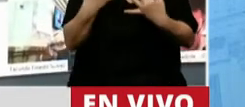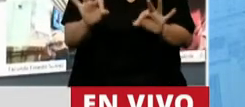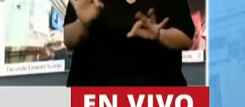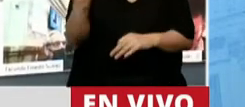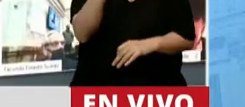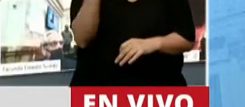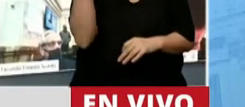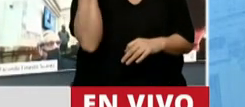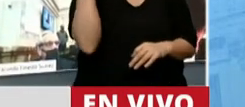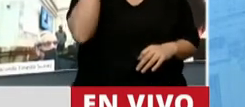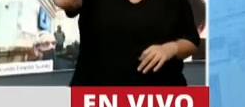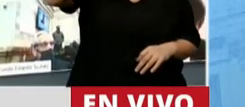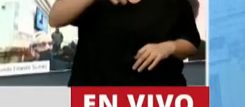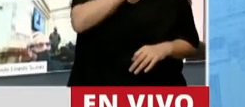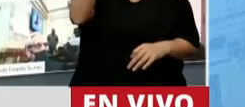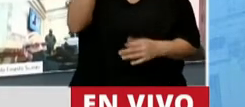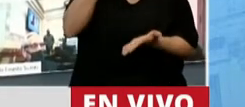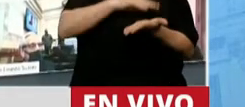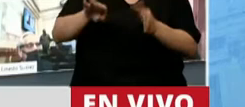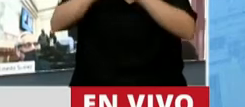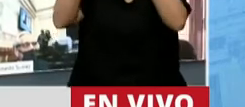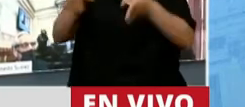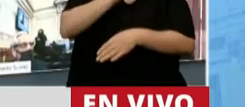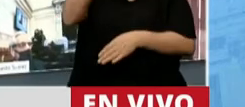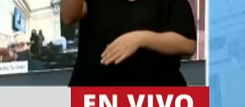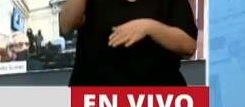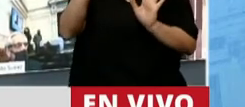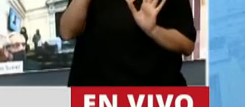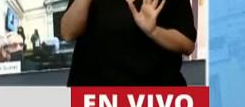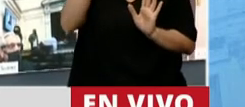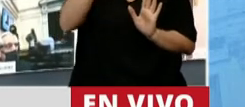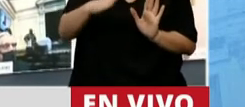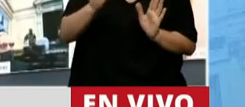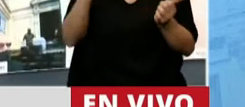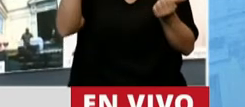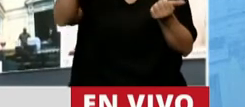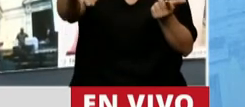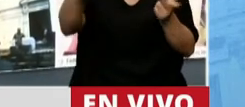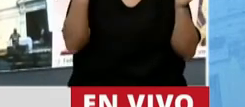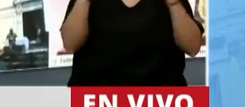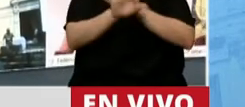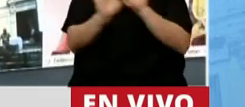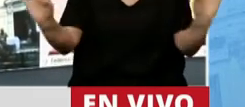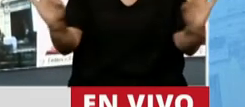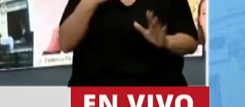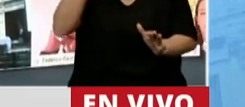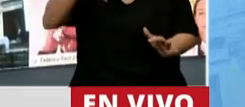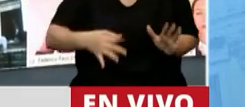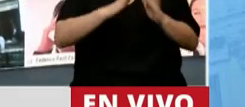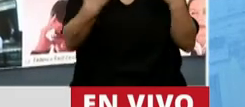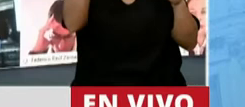asistió al Senado de la Nación, no ha cumplido con su deber y su mandato constitucional.